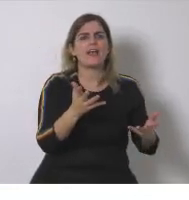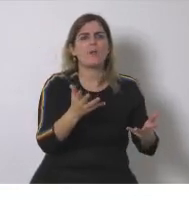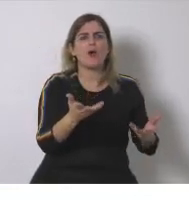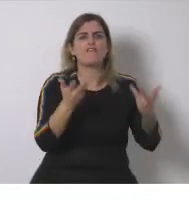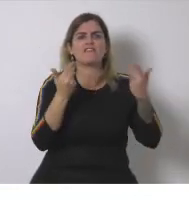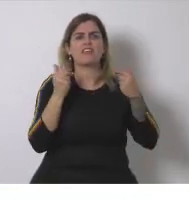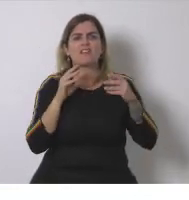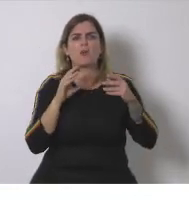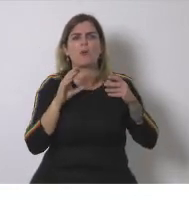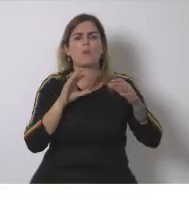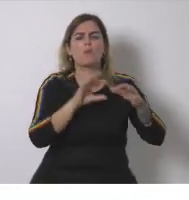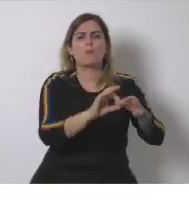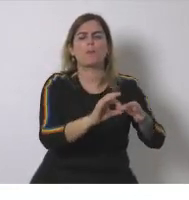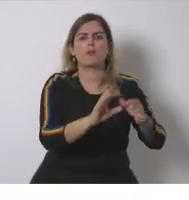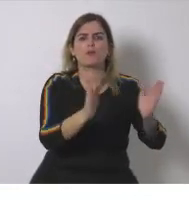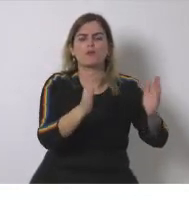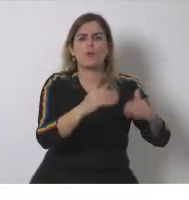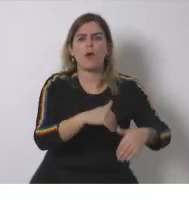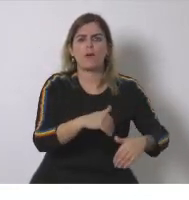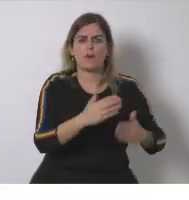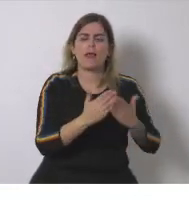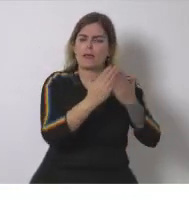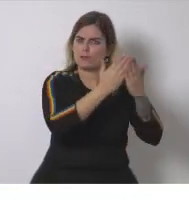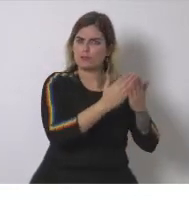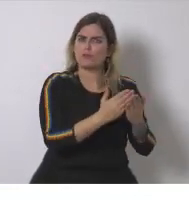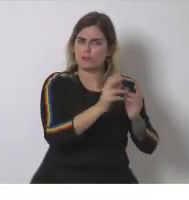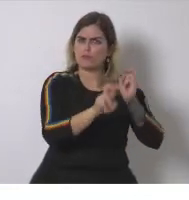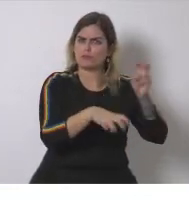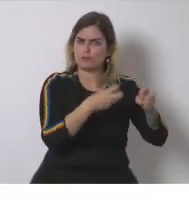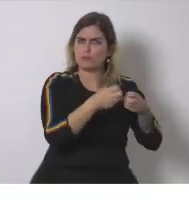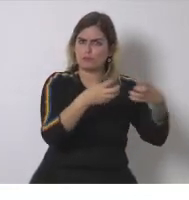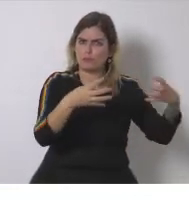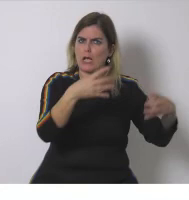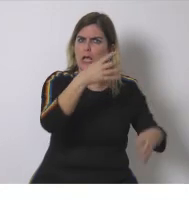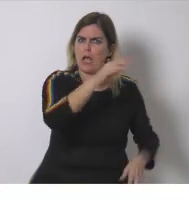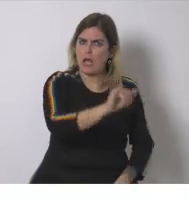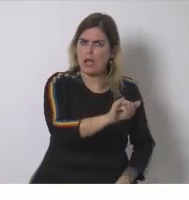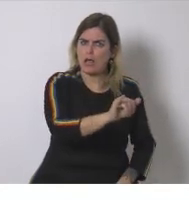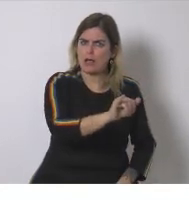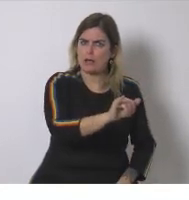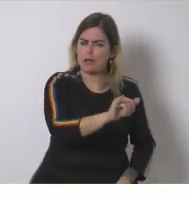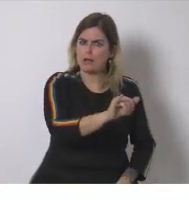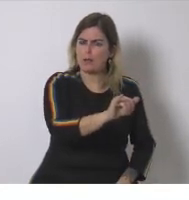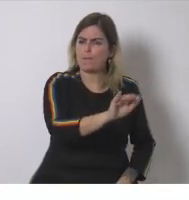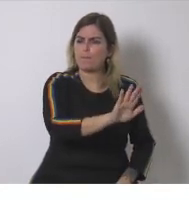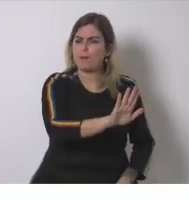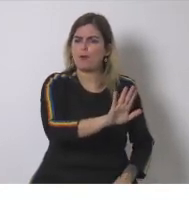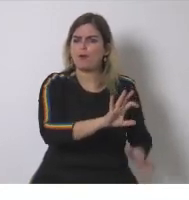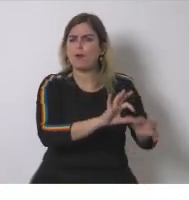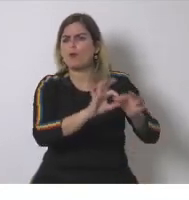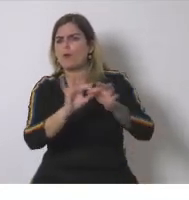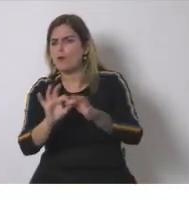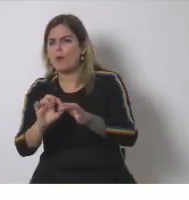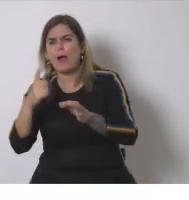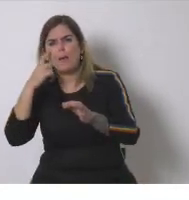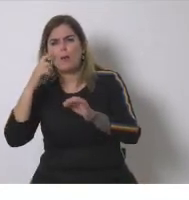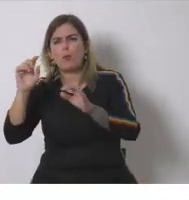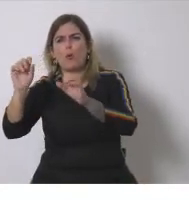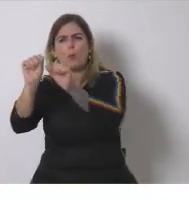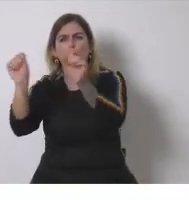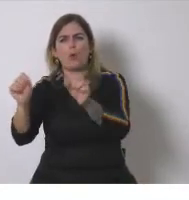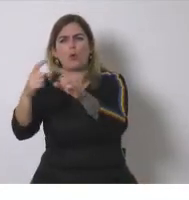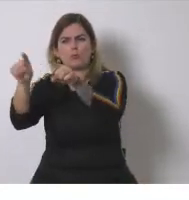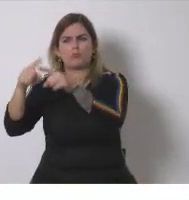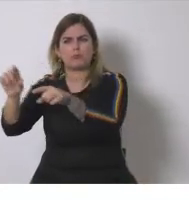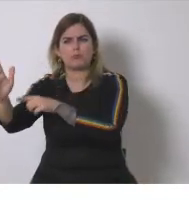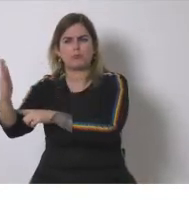coordinación con la eficiencia hay unos objetivos de las renovables debería haber unos estudios a partir del consumo